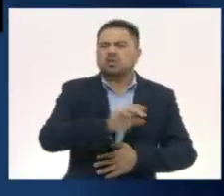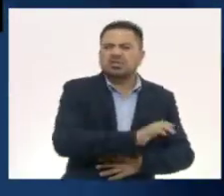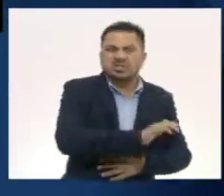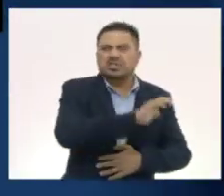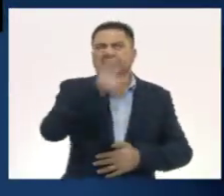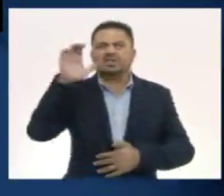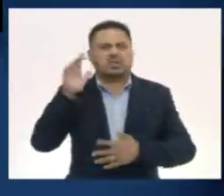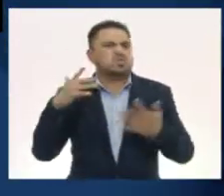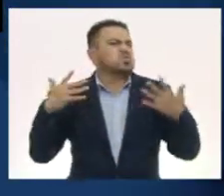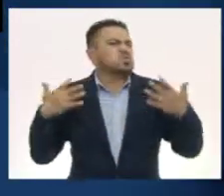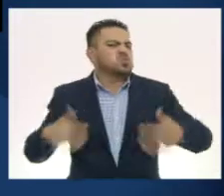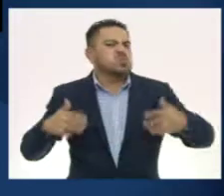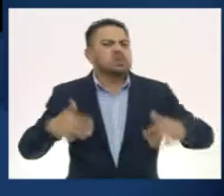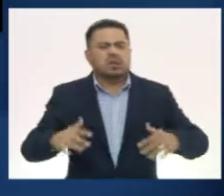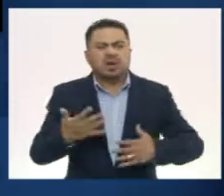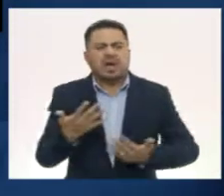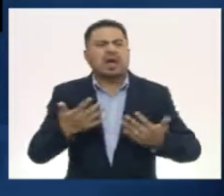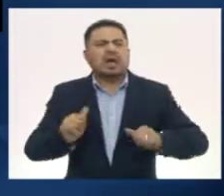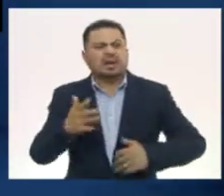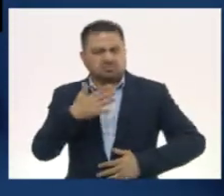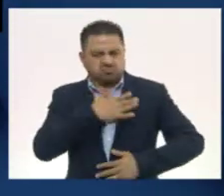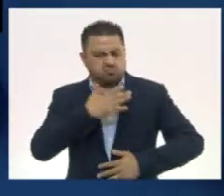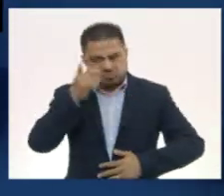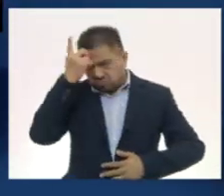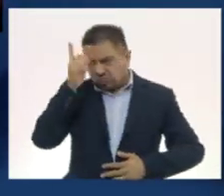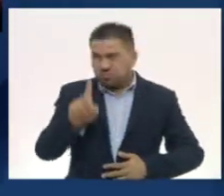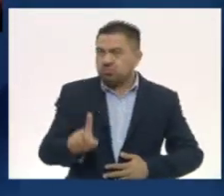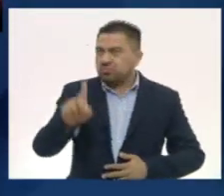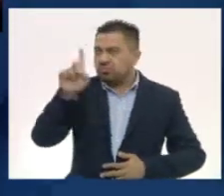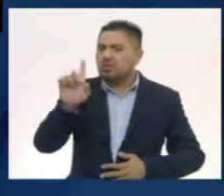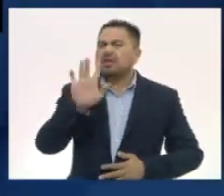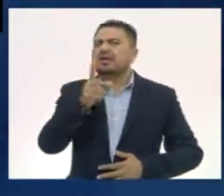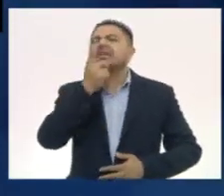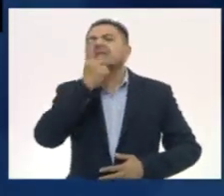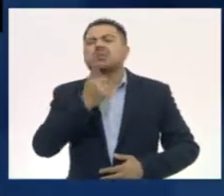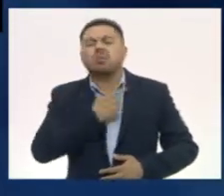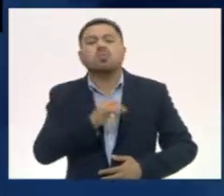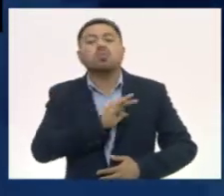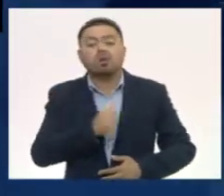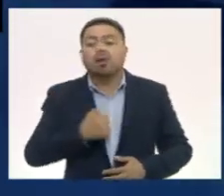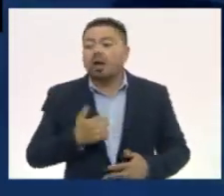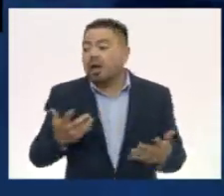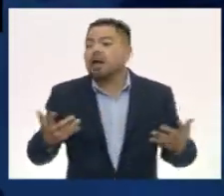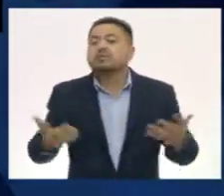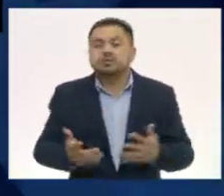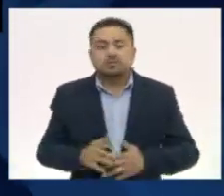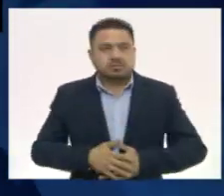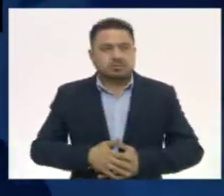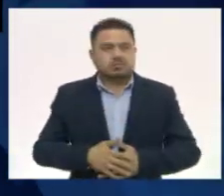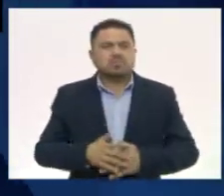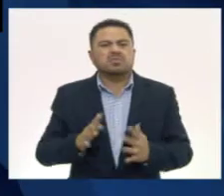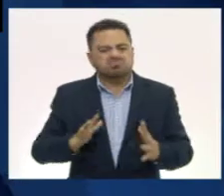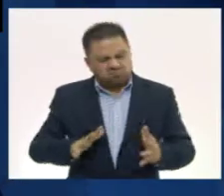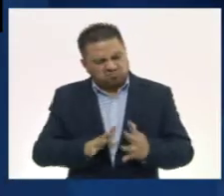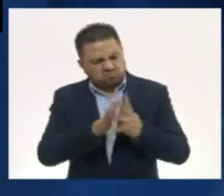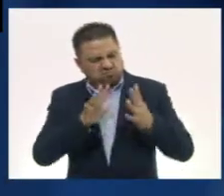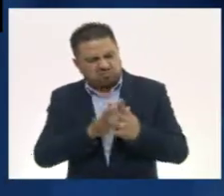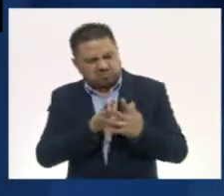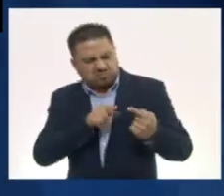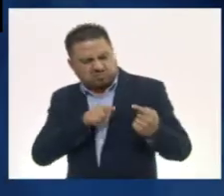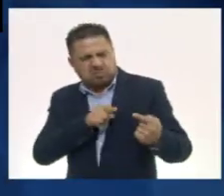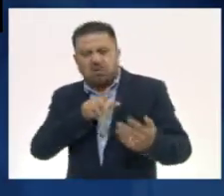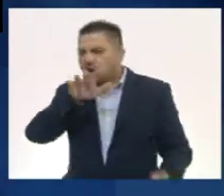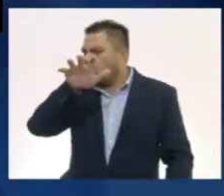Gran dios Yaxnag y Zambnag. Dime qué puedo hacer. Una feroz batalla contra el